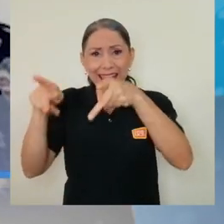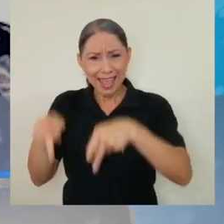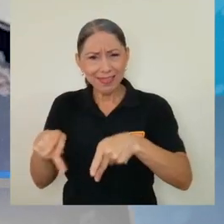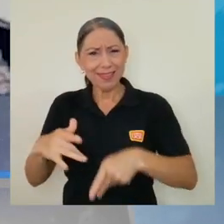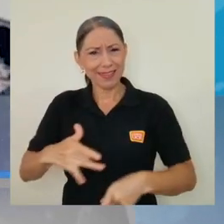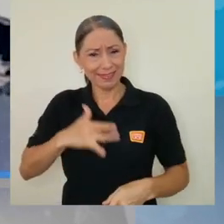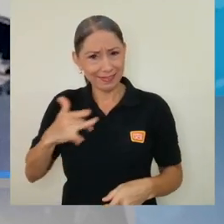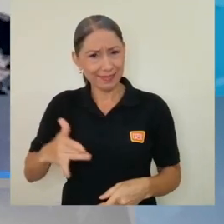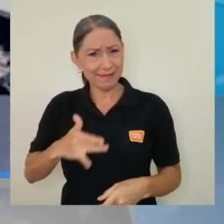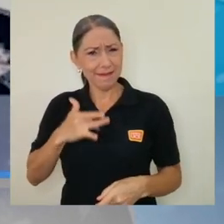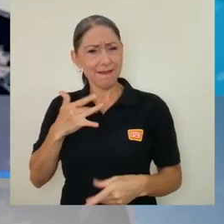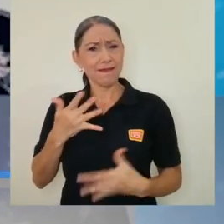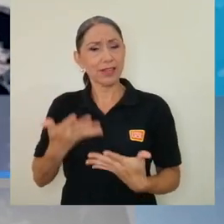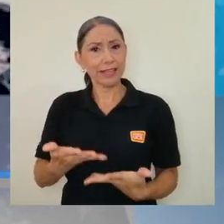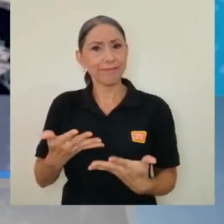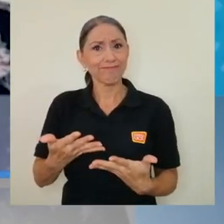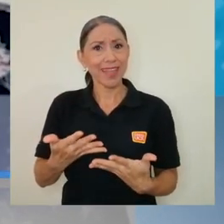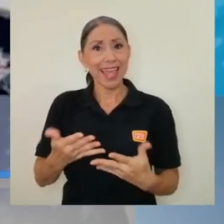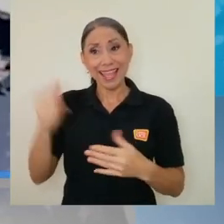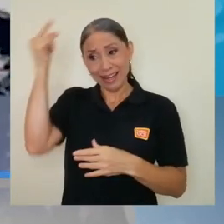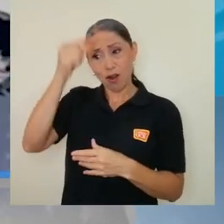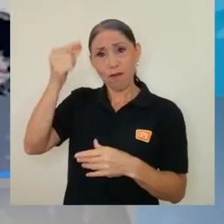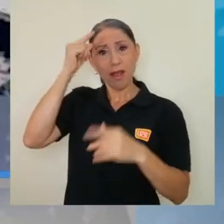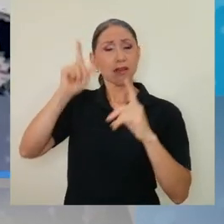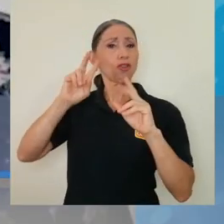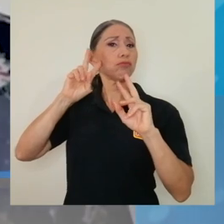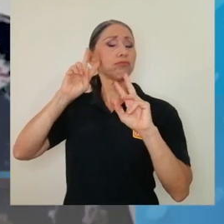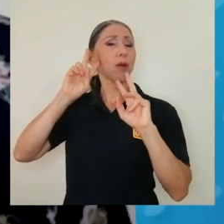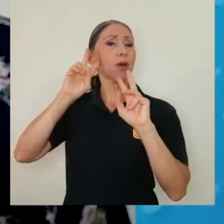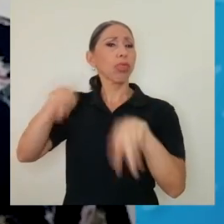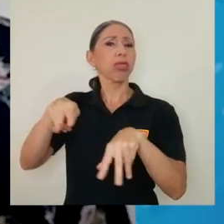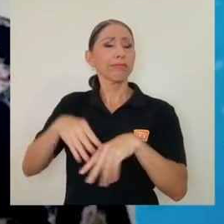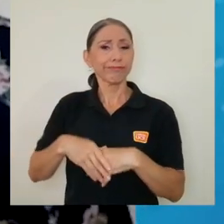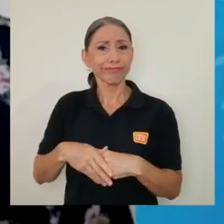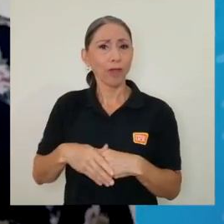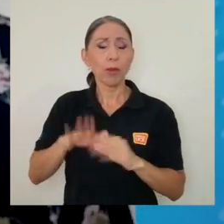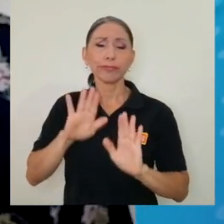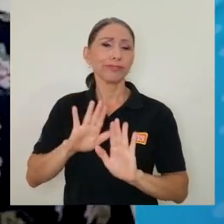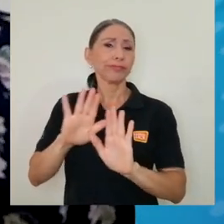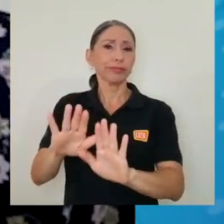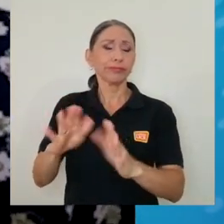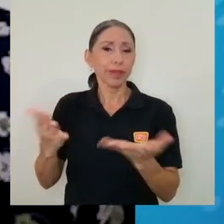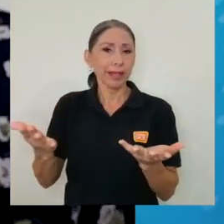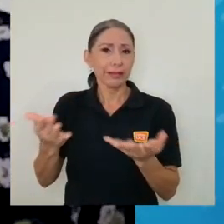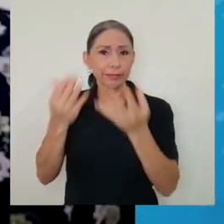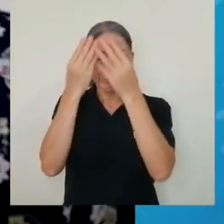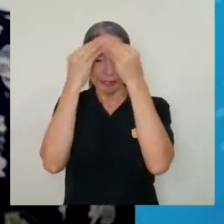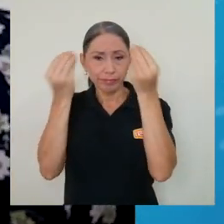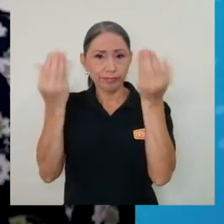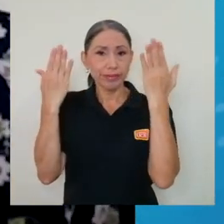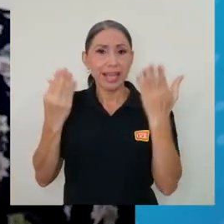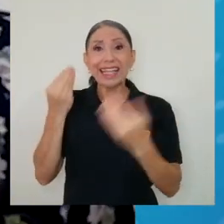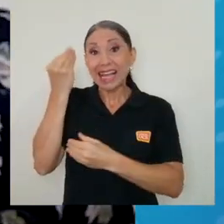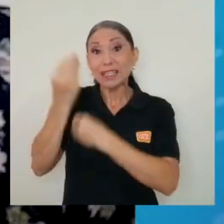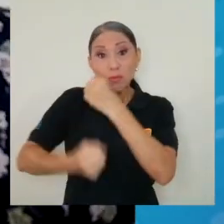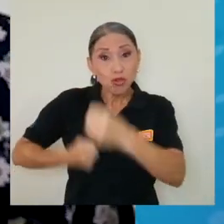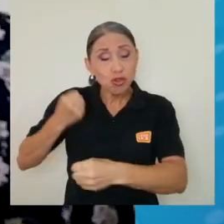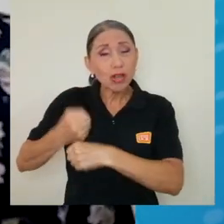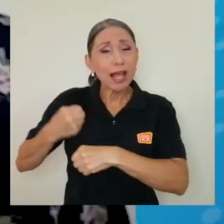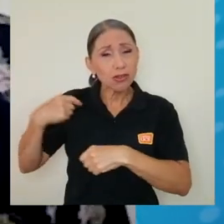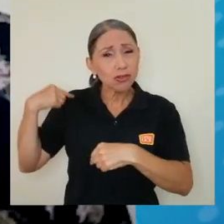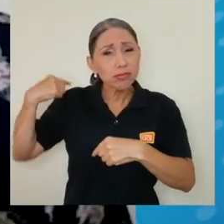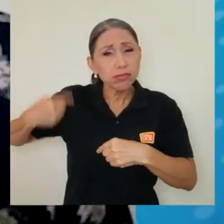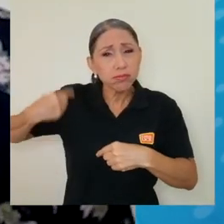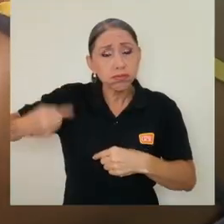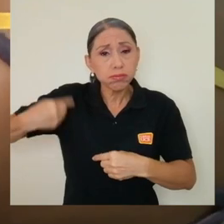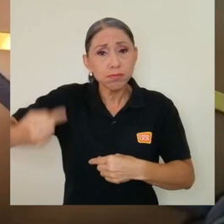gente de que hay un abandono estatal muy fuerte, que ha sido desde hace muchos años, que ha sido